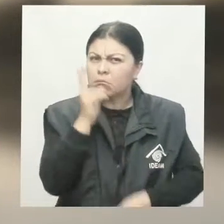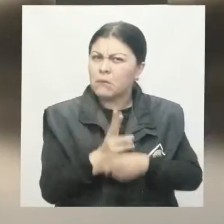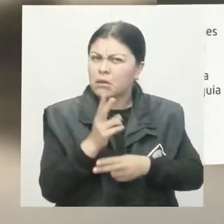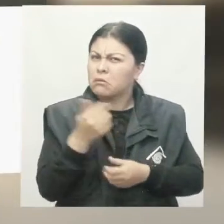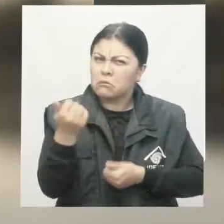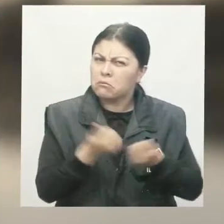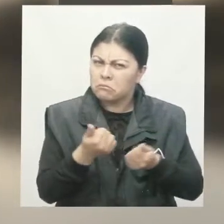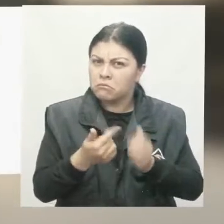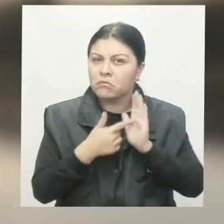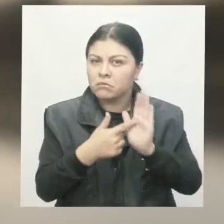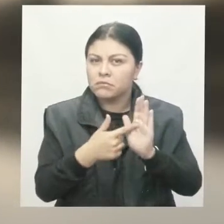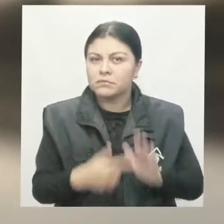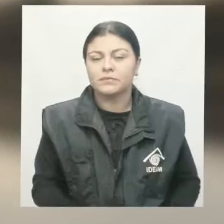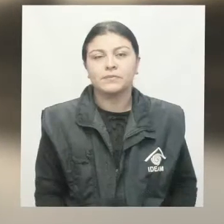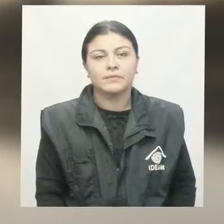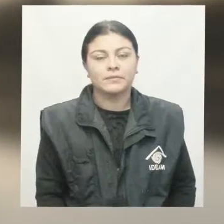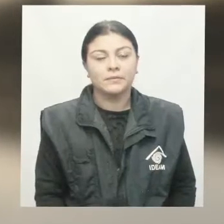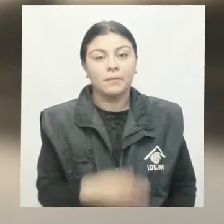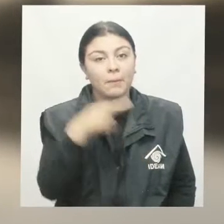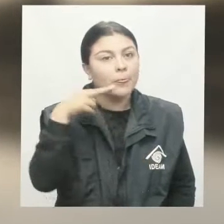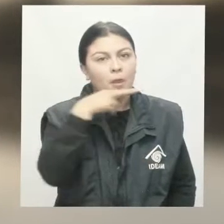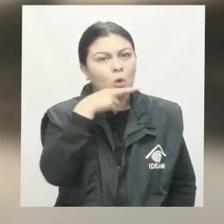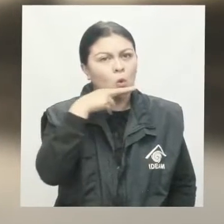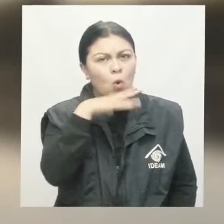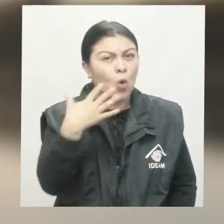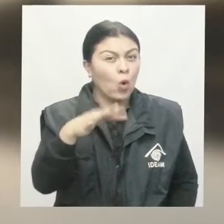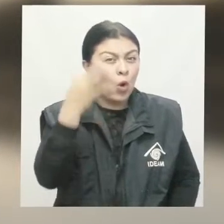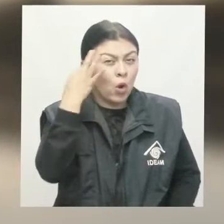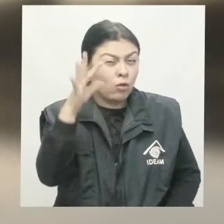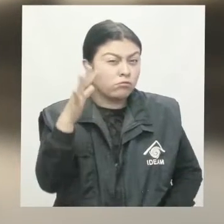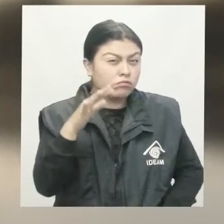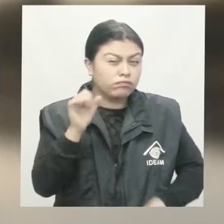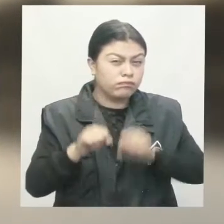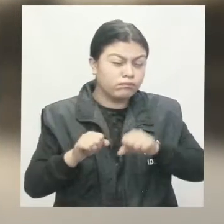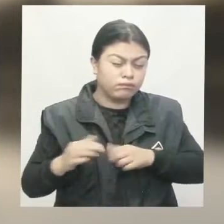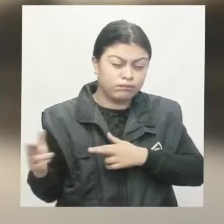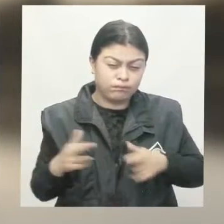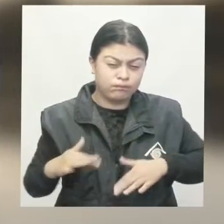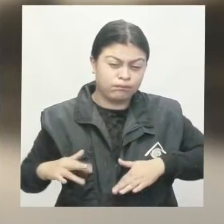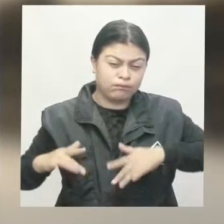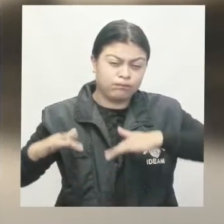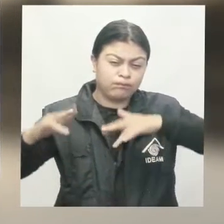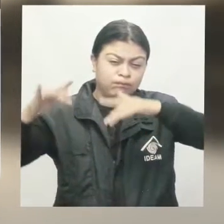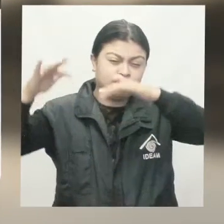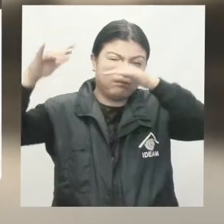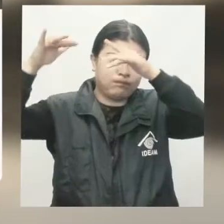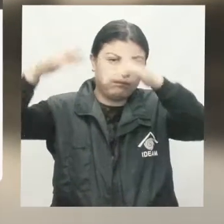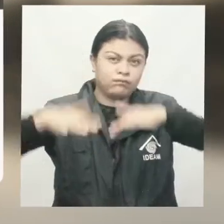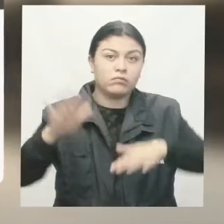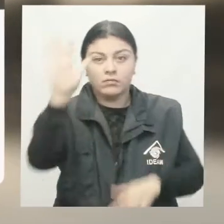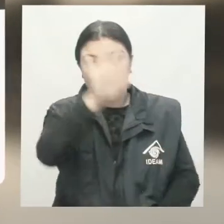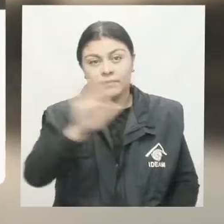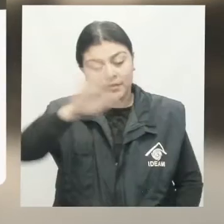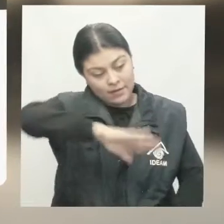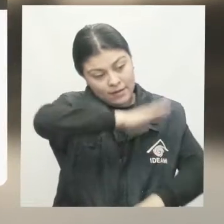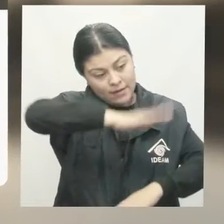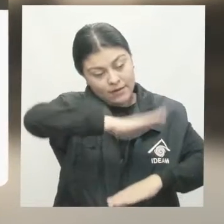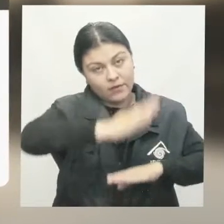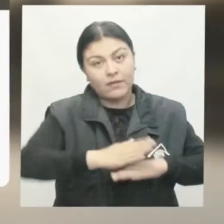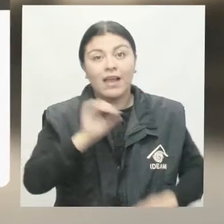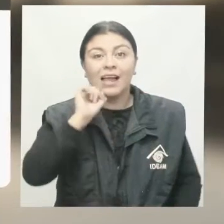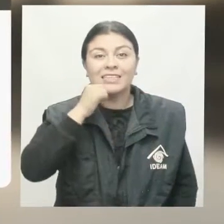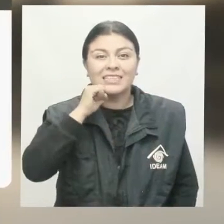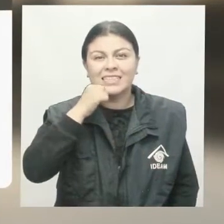nacional. Alerta roja por posibles crecientes en los ríos ubicados en el departamento de Antioquia y alerta naranja en riberas